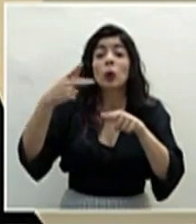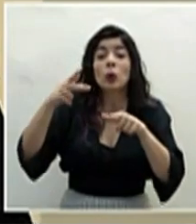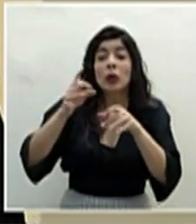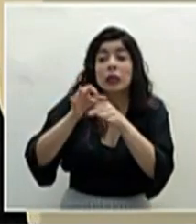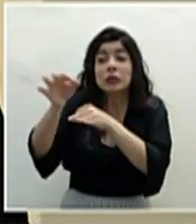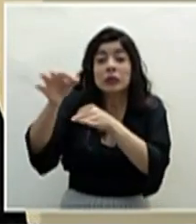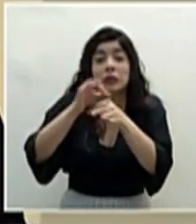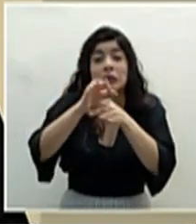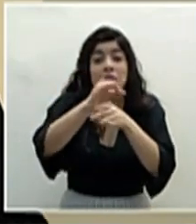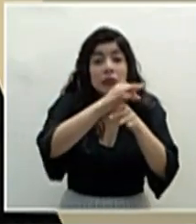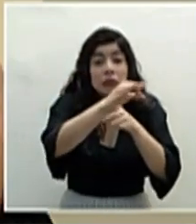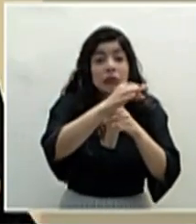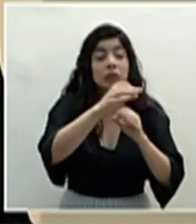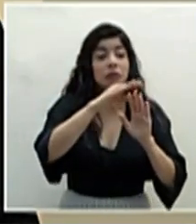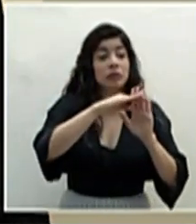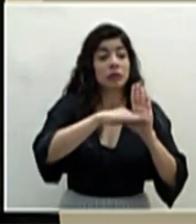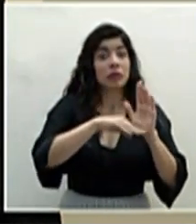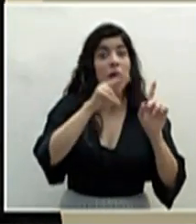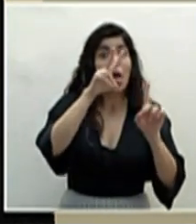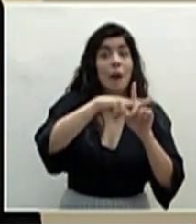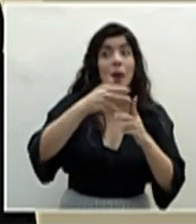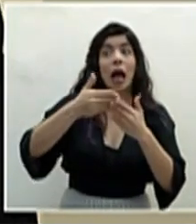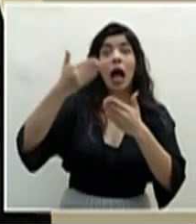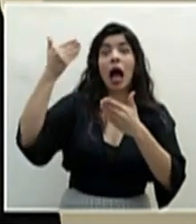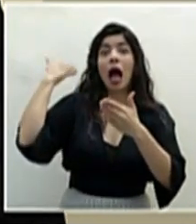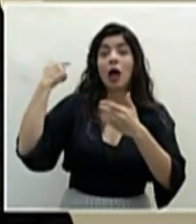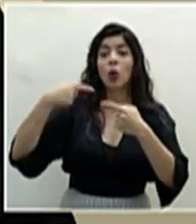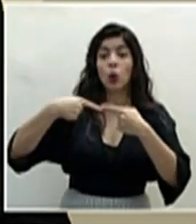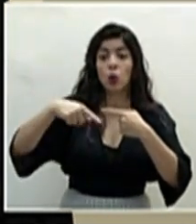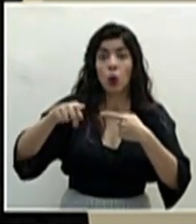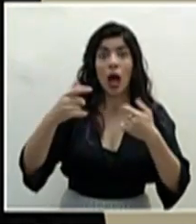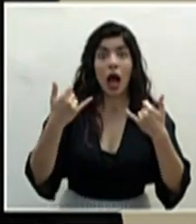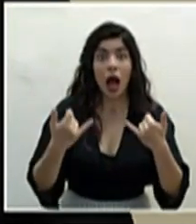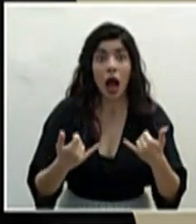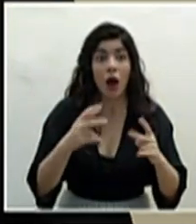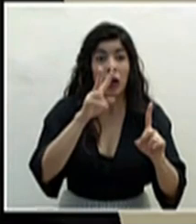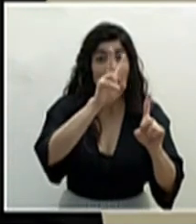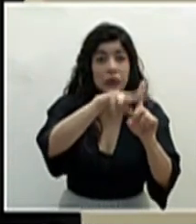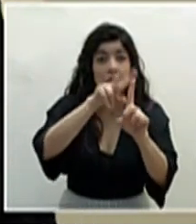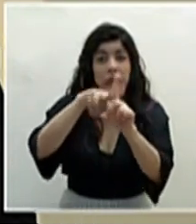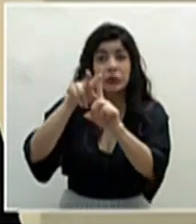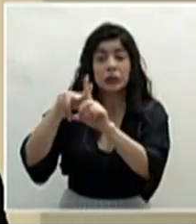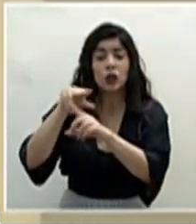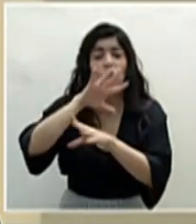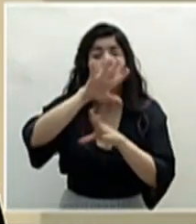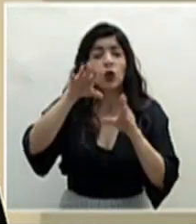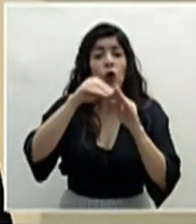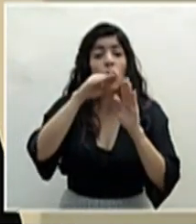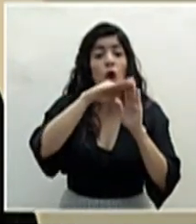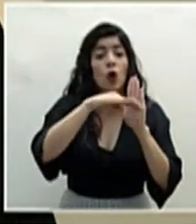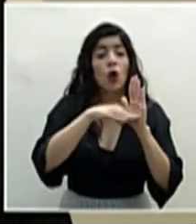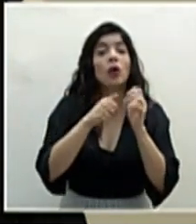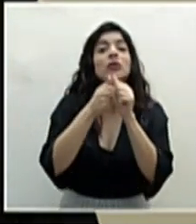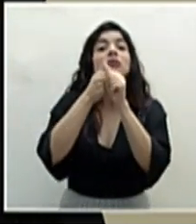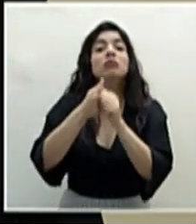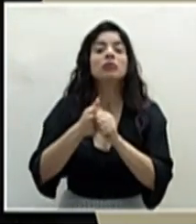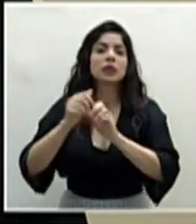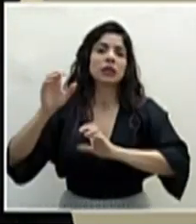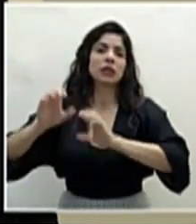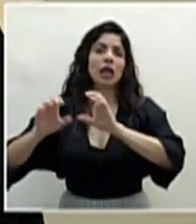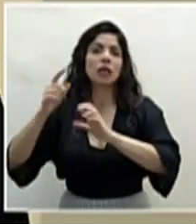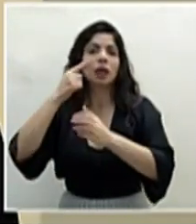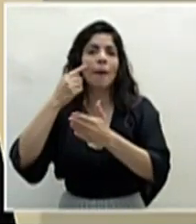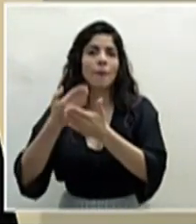Todas las medidas que se han tomado antes, durante y en este momento han sido basadas en evidencia científica y